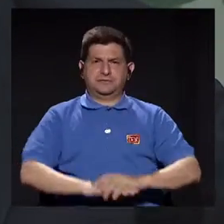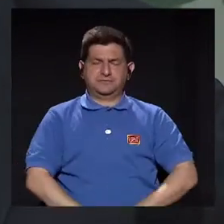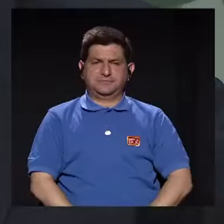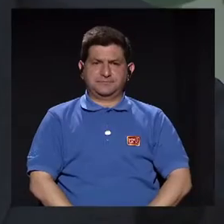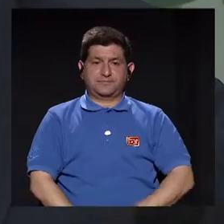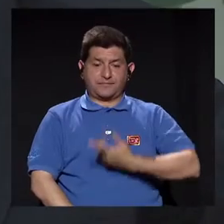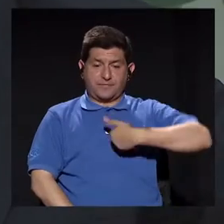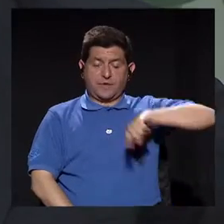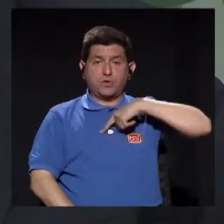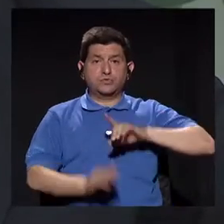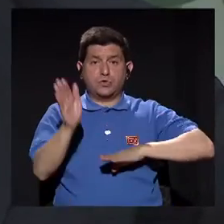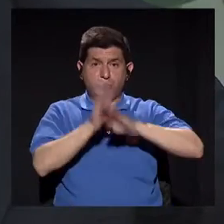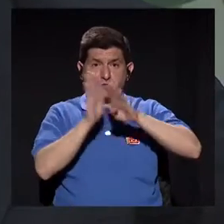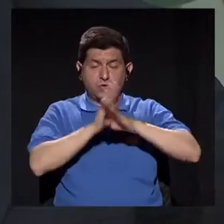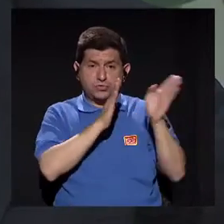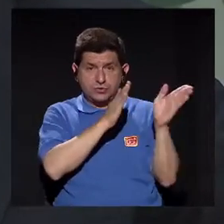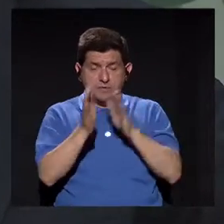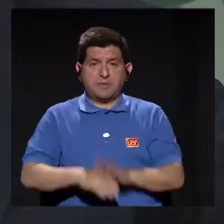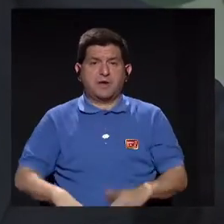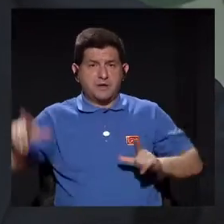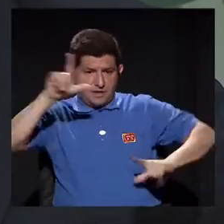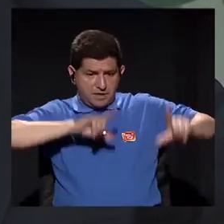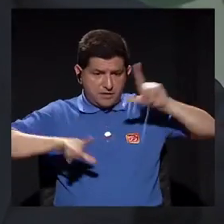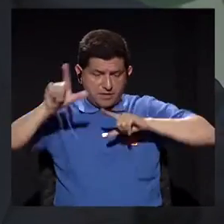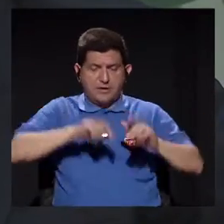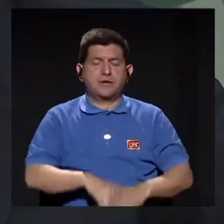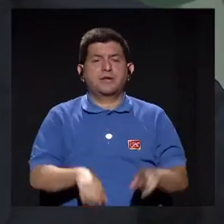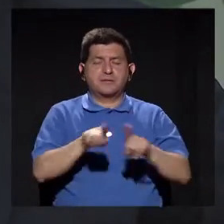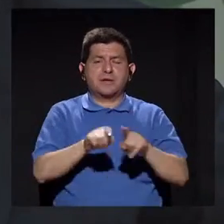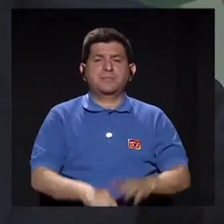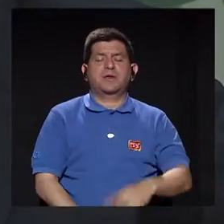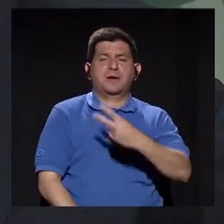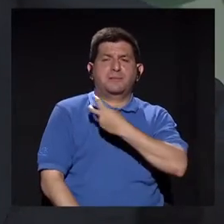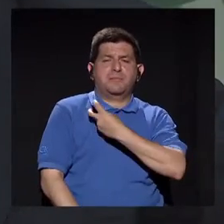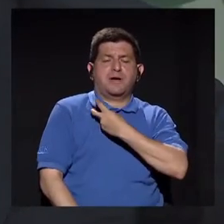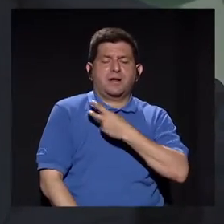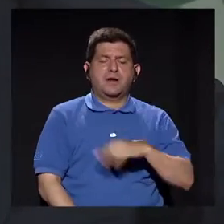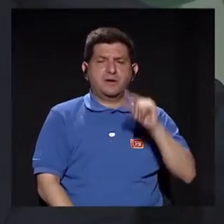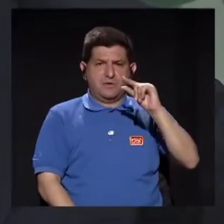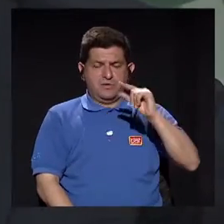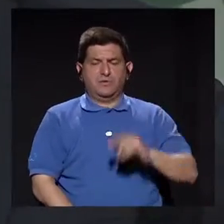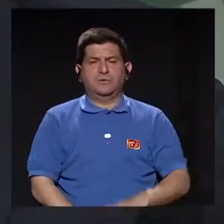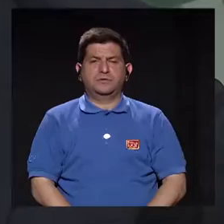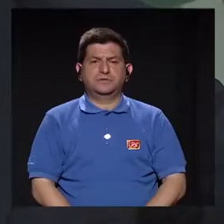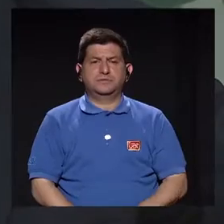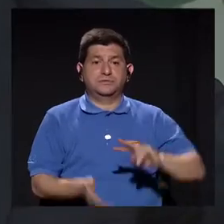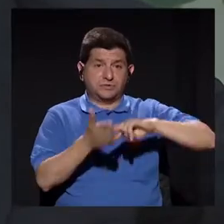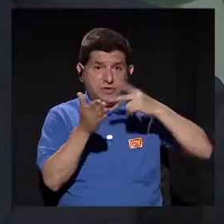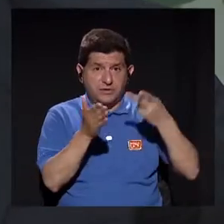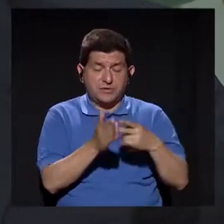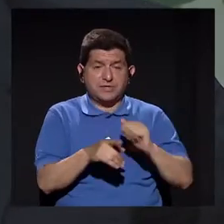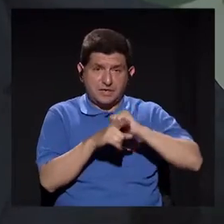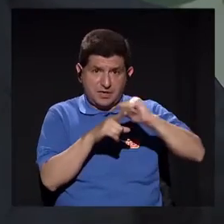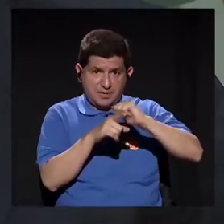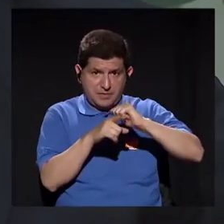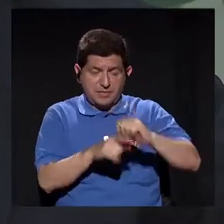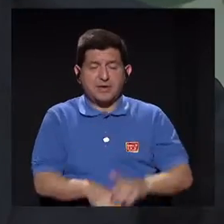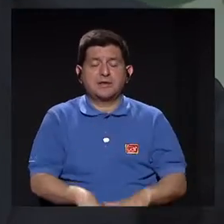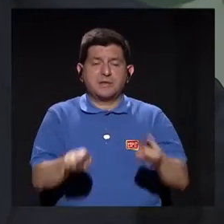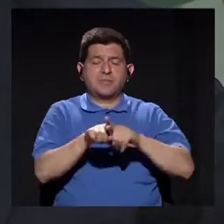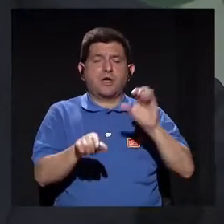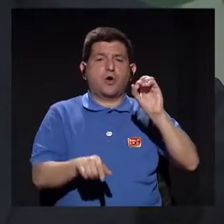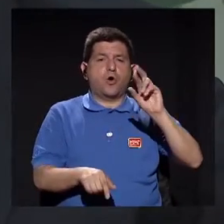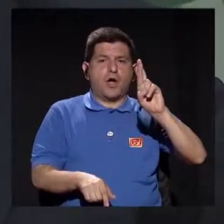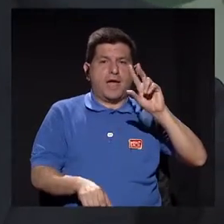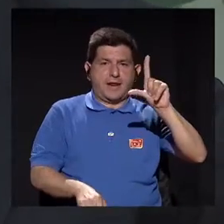sentido. Estamos desarrollando y preparando el laboratorio para hueso temporal, el laboratorio para lo que sería el entrenamiento de los